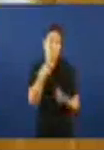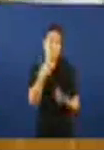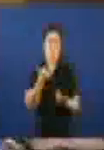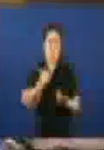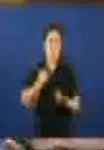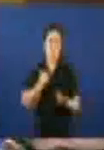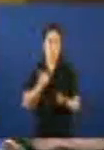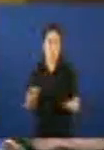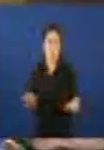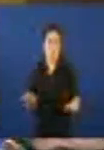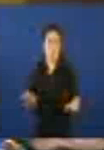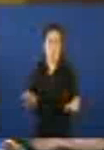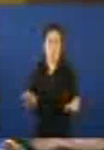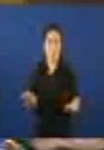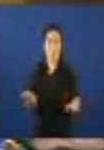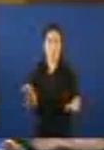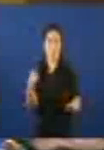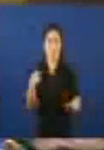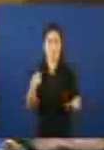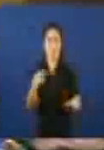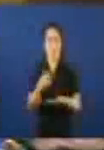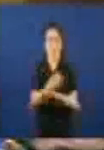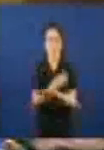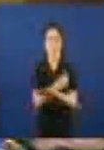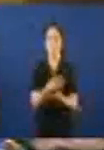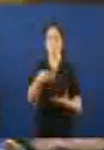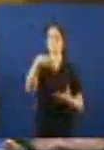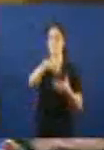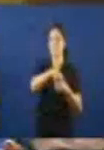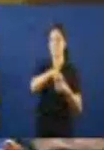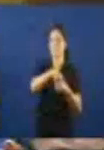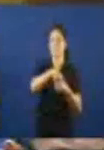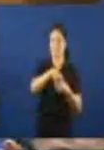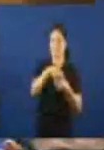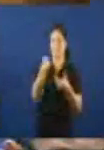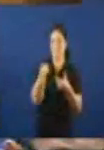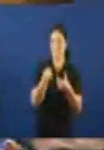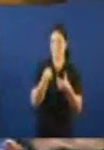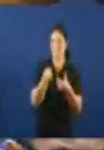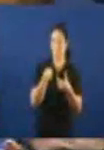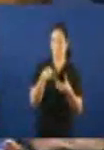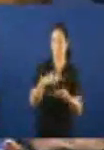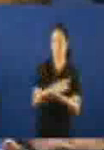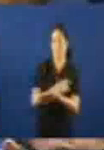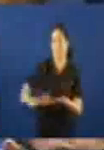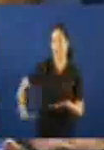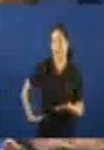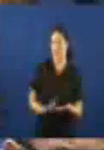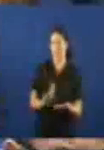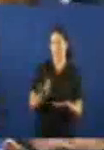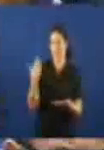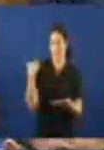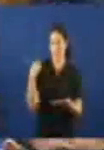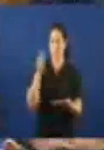viaxar no convoy que se accidentou, que descarrilou en Angrois o